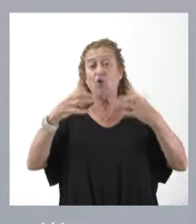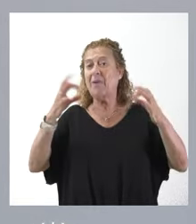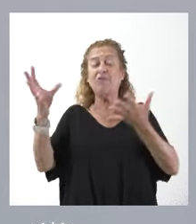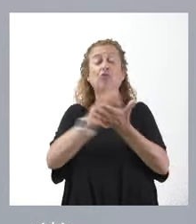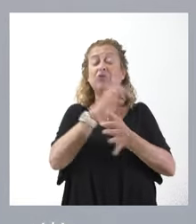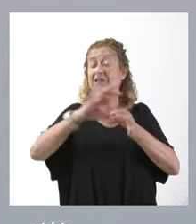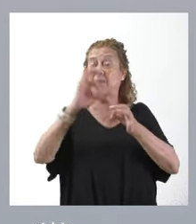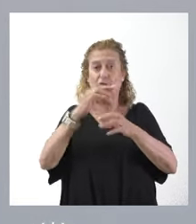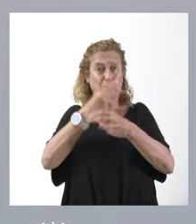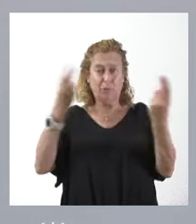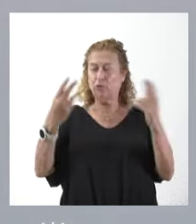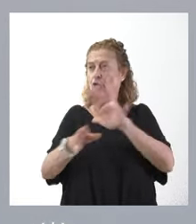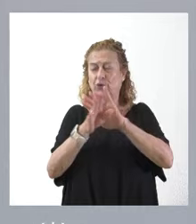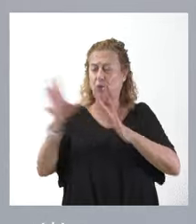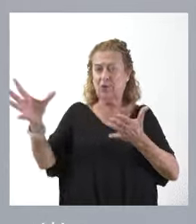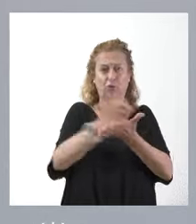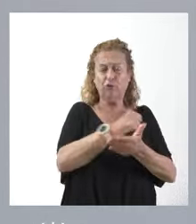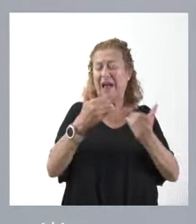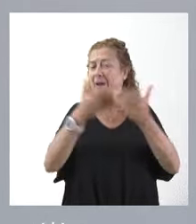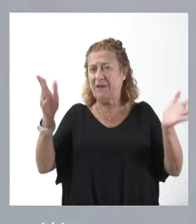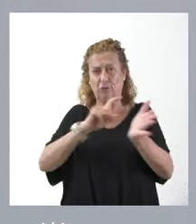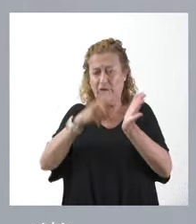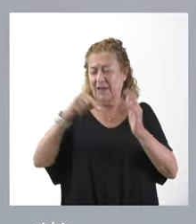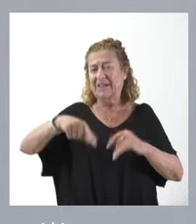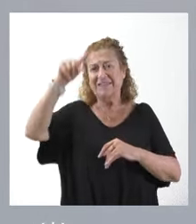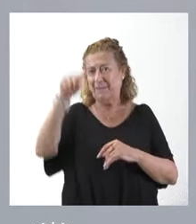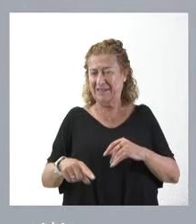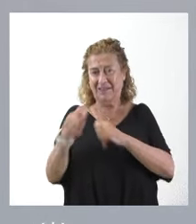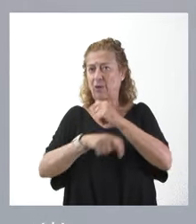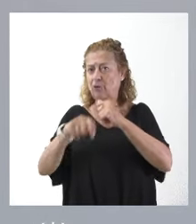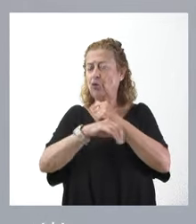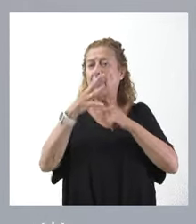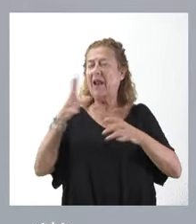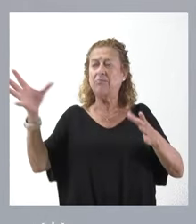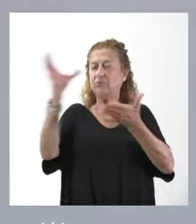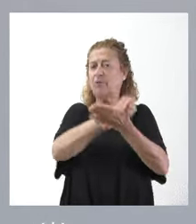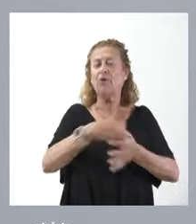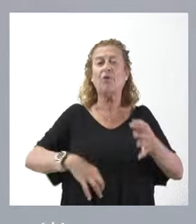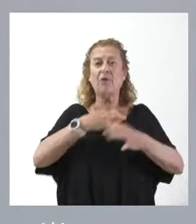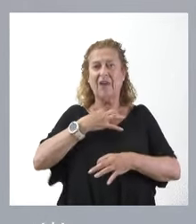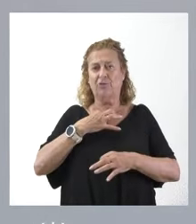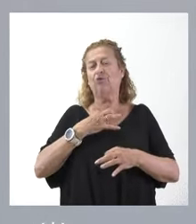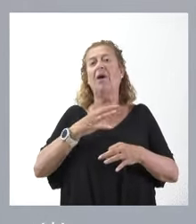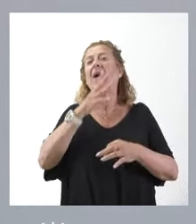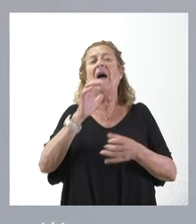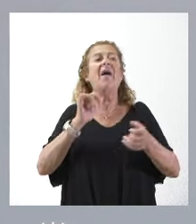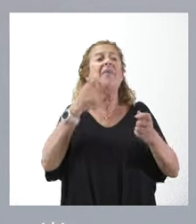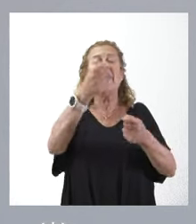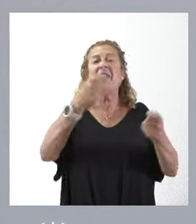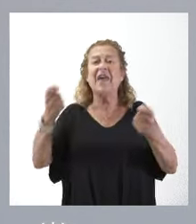públicos que siguen abiertos plenamente en este mes para la atención del conjunto de los ciudadanos en lo que tiene que ver con las prestaciones